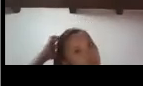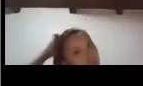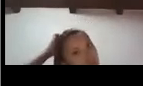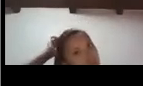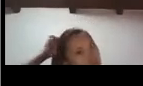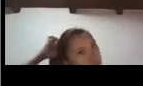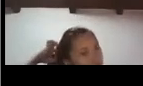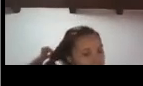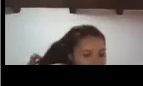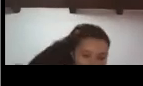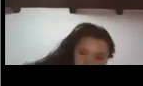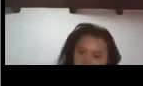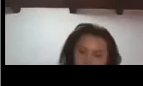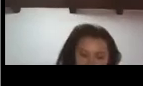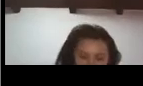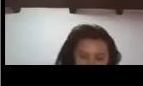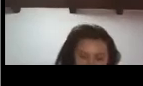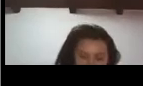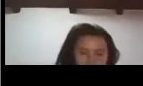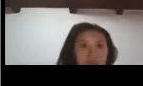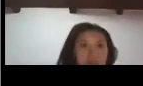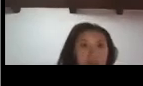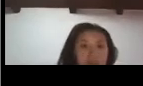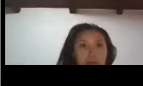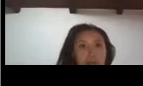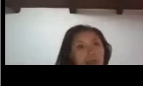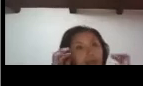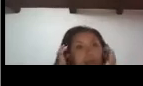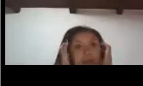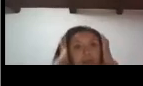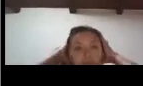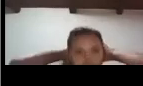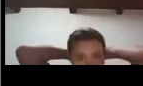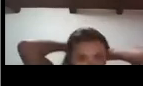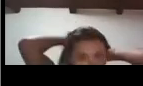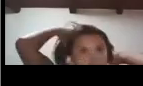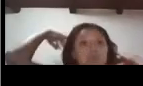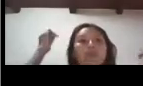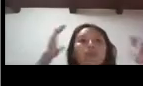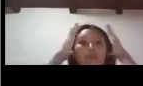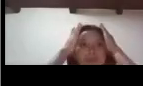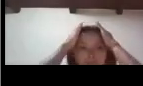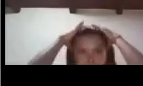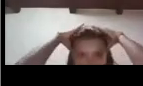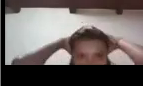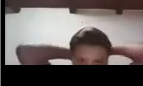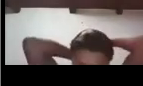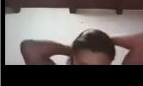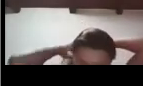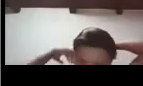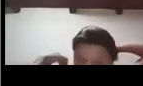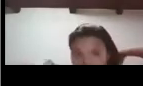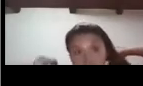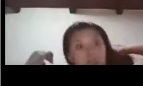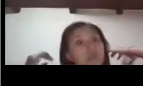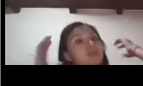más trabajando menos. Por otro lado, la satisfacción laboral suele ser más limitada. Y pueden surgir conflictos en la relación